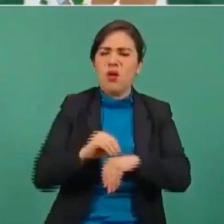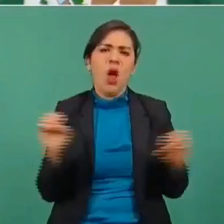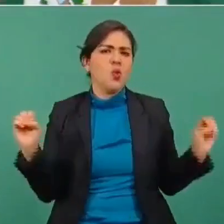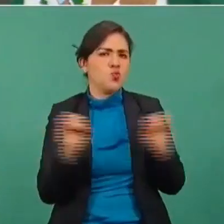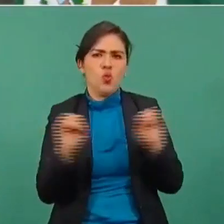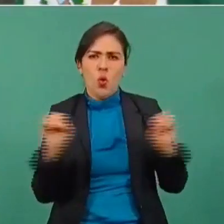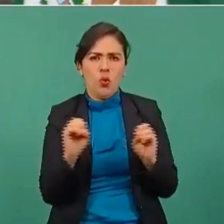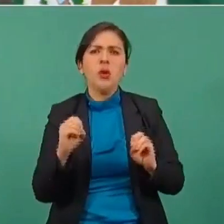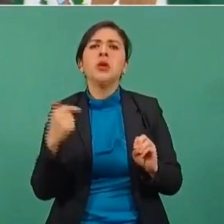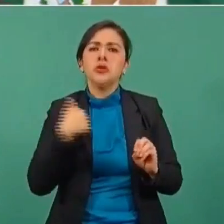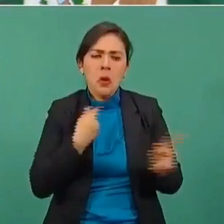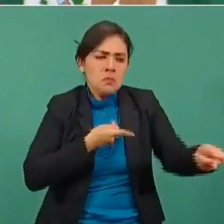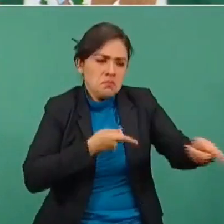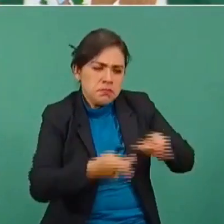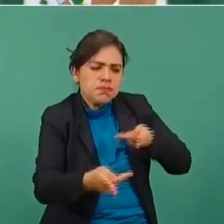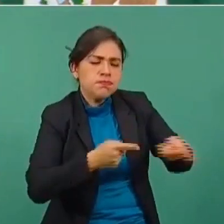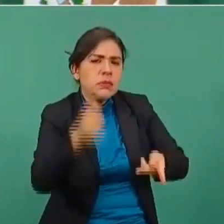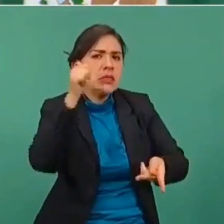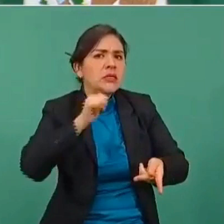avanzado ha sido